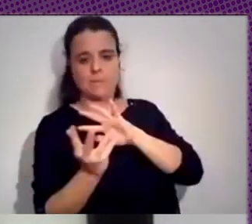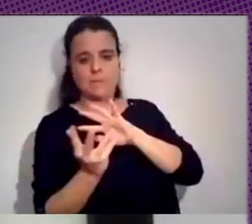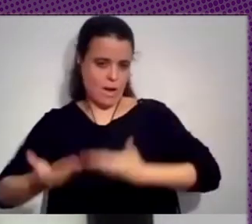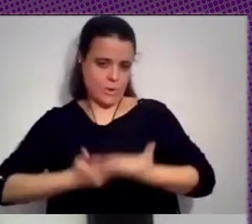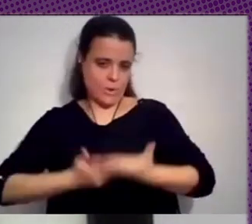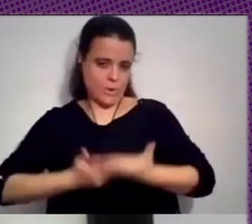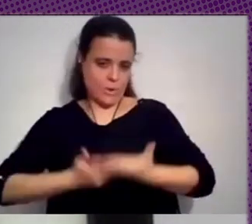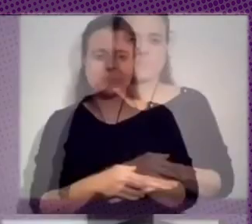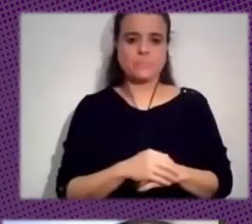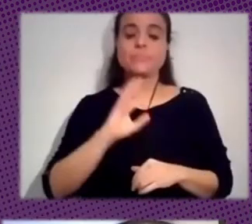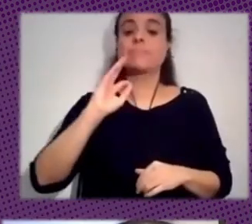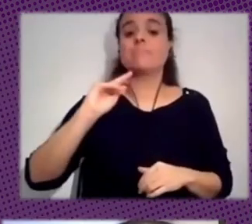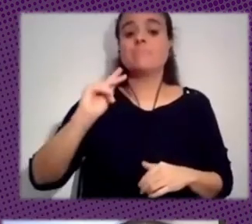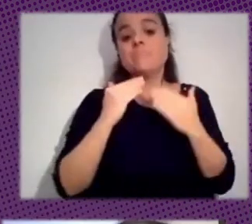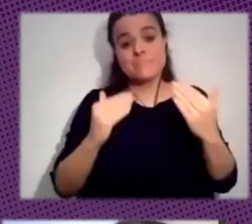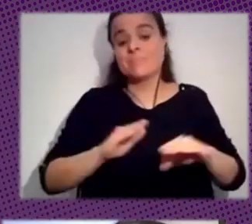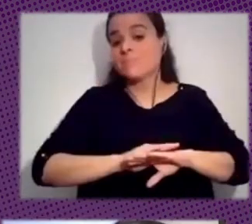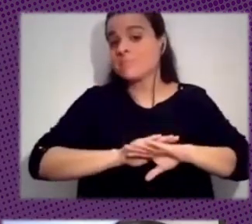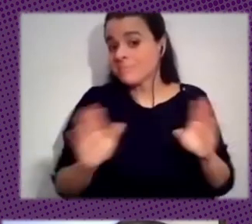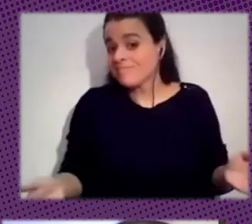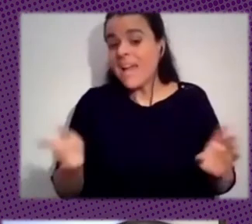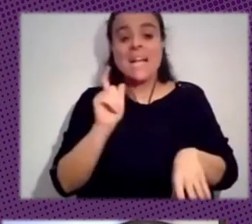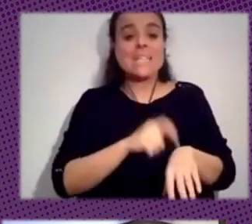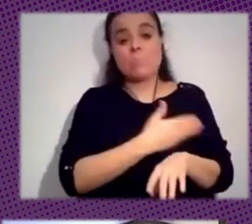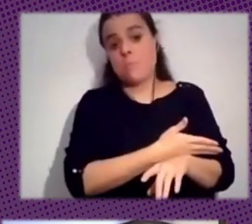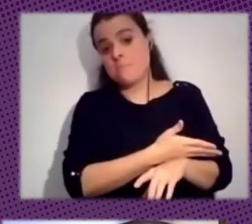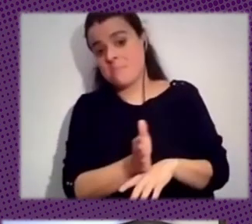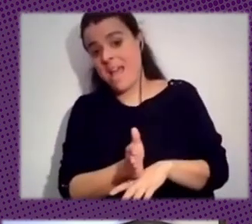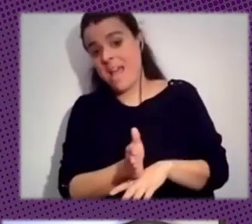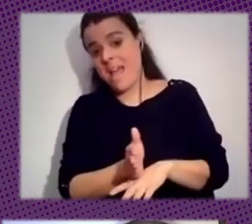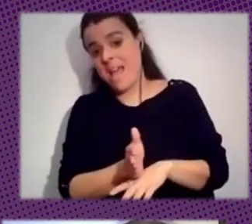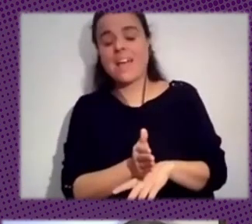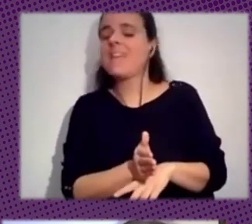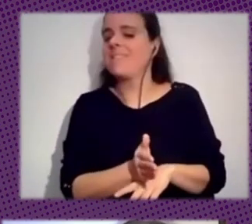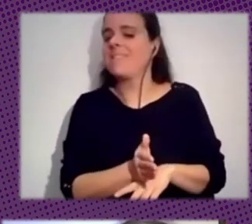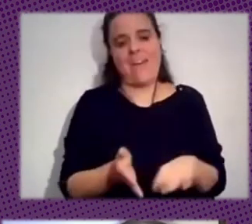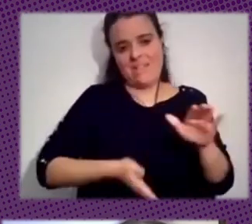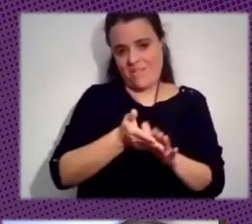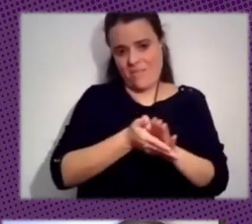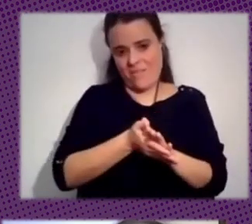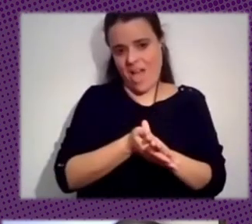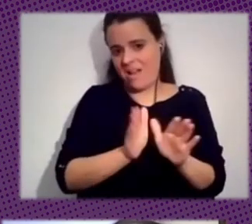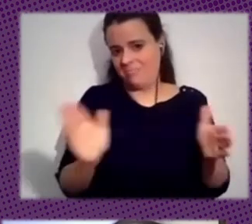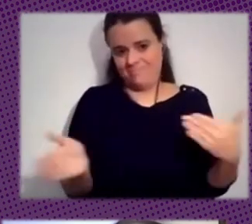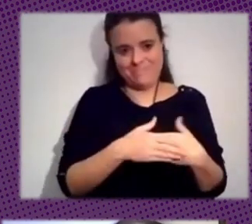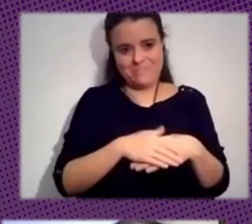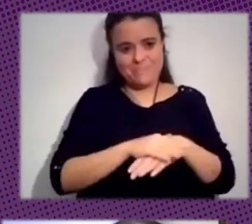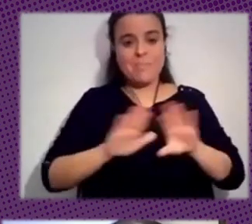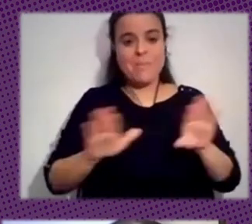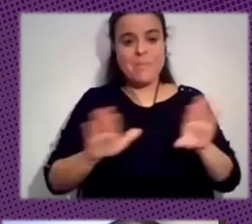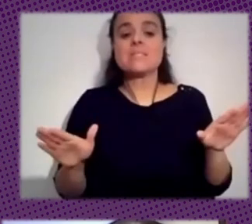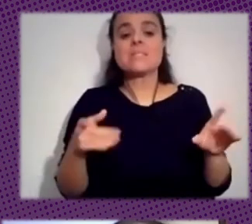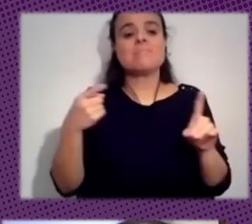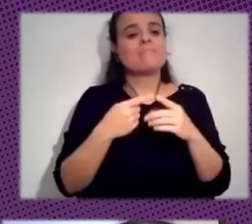Ok, bueno muchas gracias bueno pues nada como ya nos hemos pasado de la hora simplemente cierro para agradeceros la